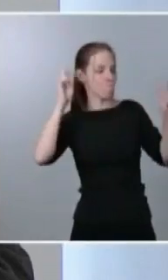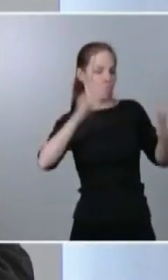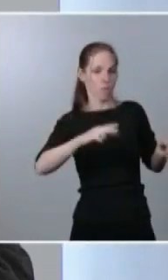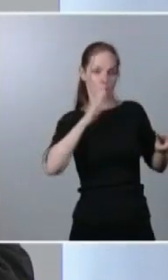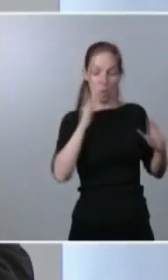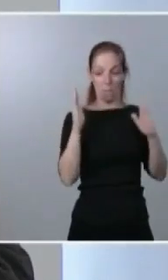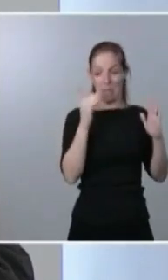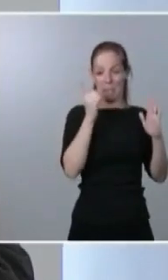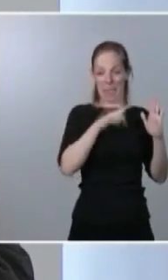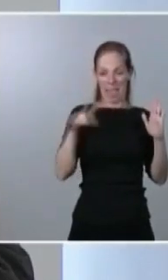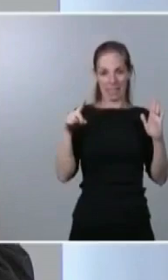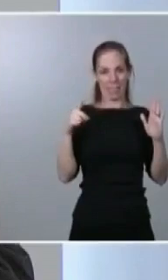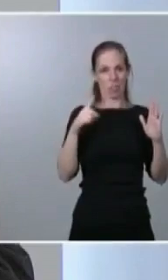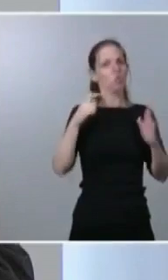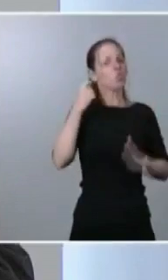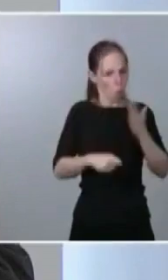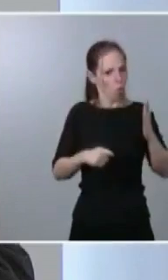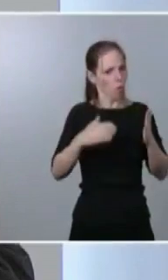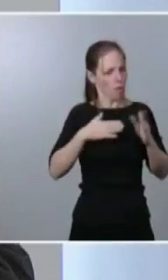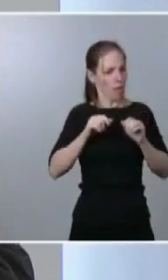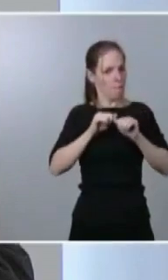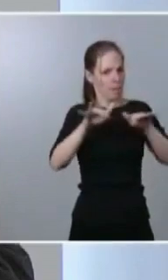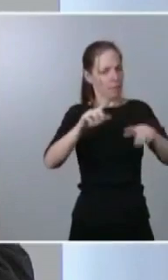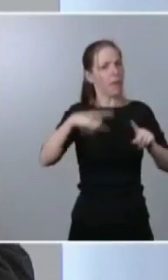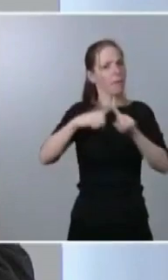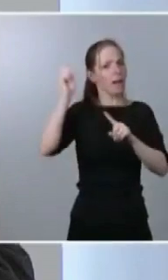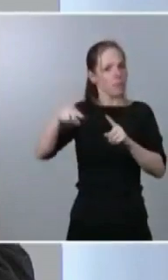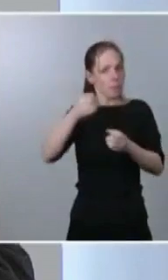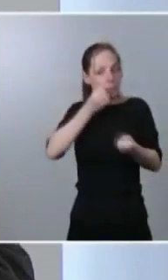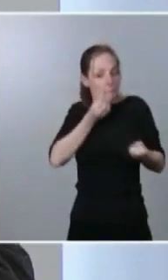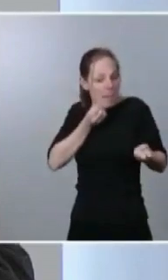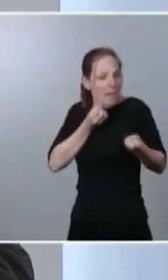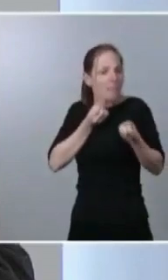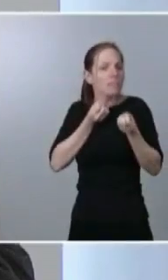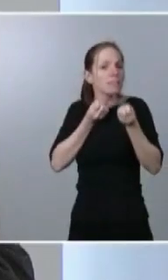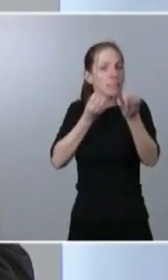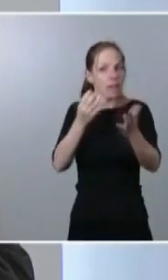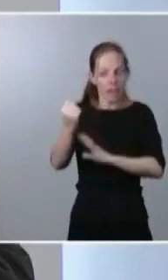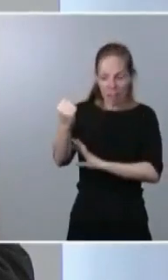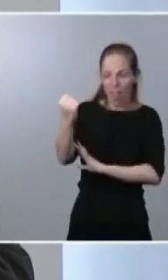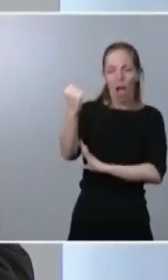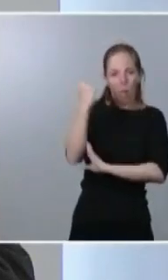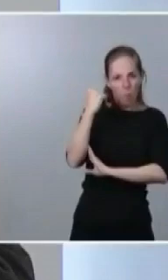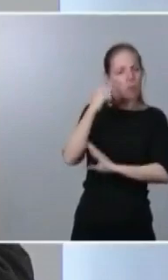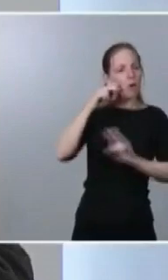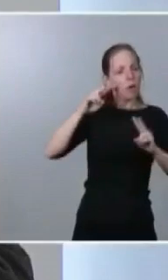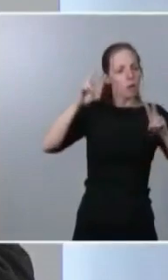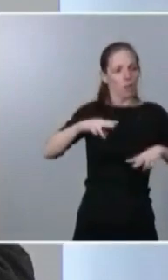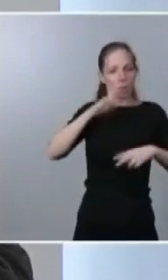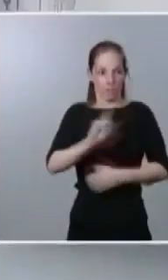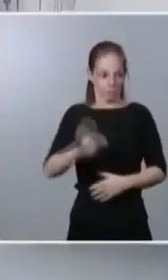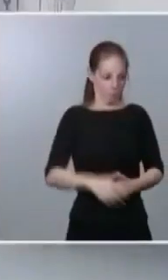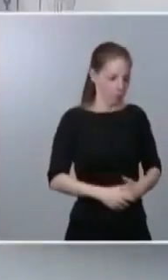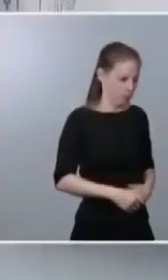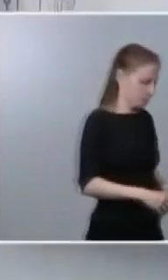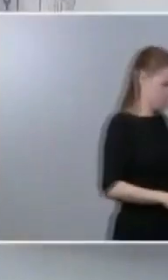trasladado un mensaje de apoyo y de reconocimiento al trabajo realizado en la primera línea de combate por los profesionales sanitarios.